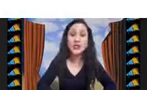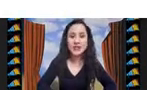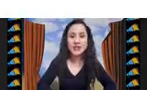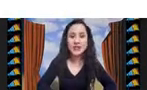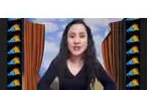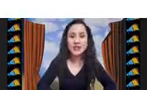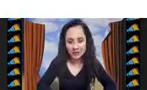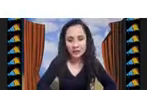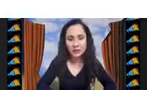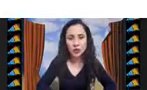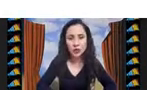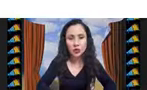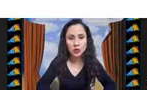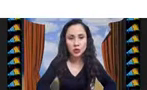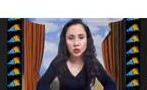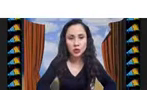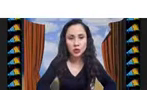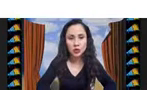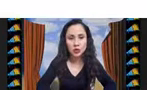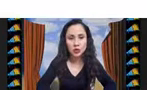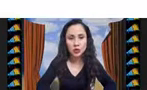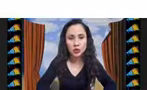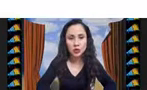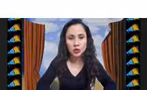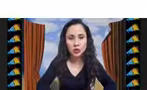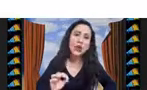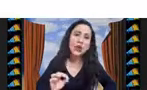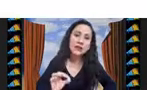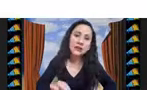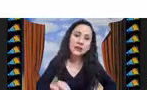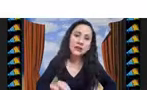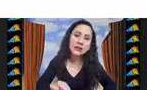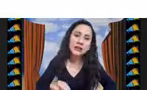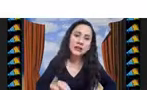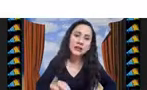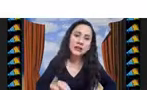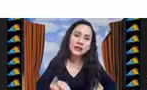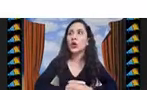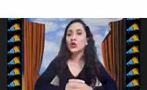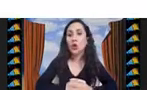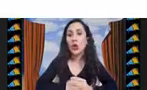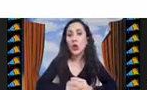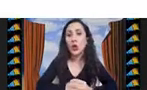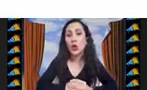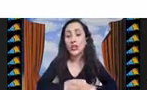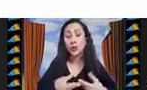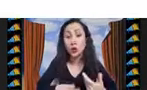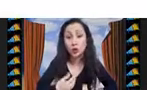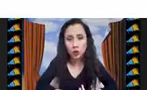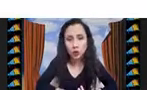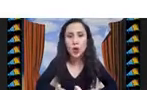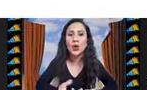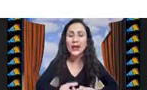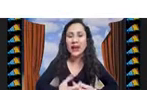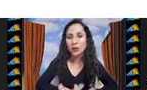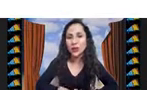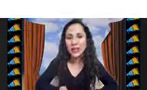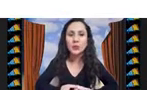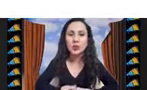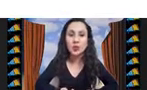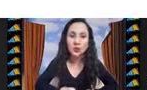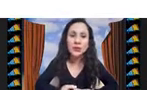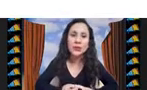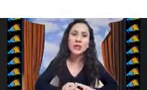son muy difíciles de resolver. Y digamos que no existen métodos o de solución,